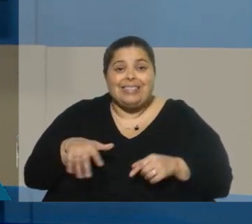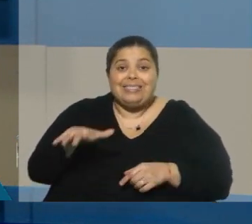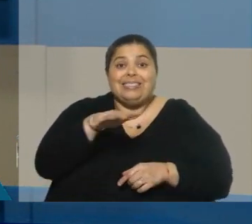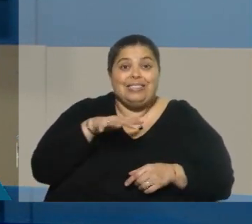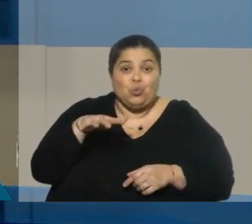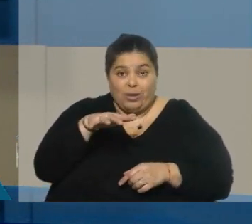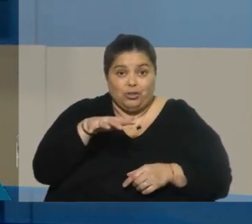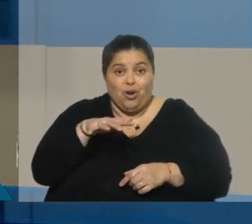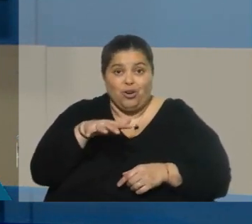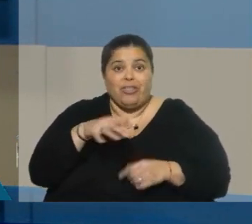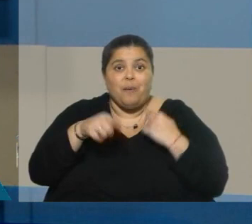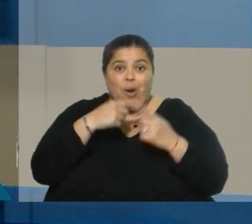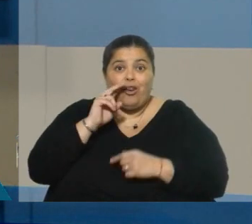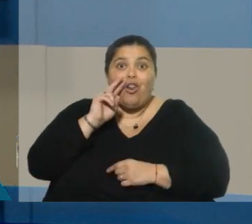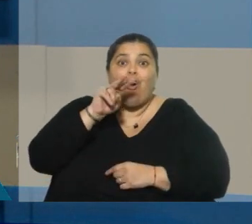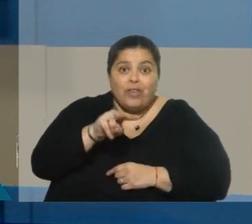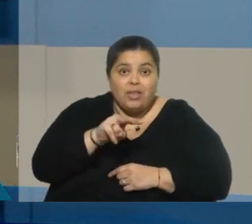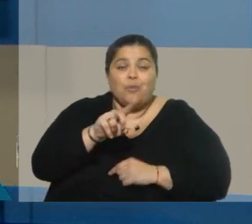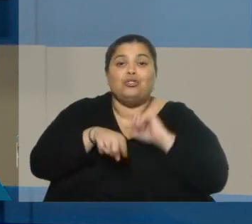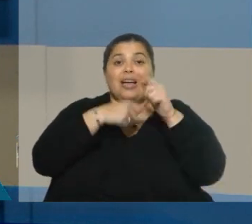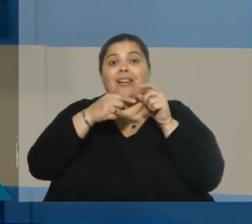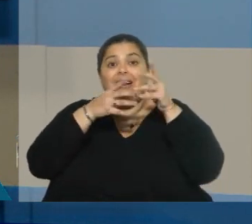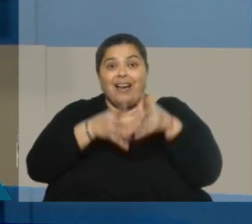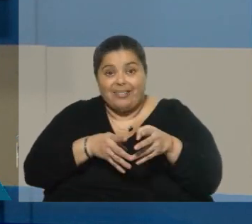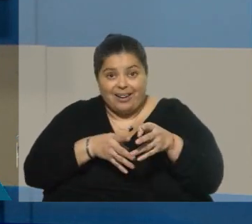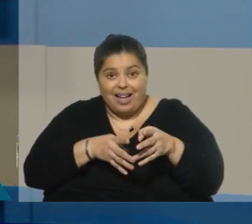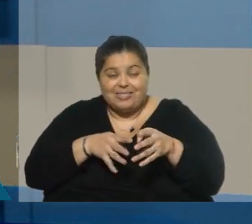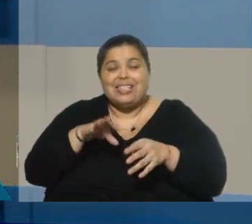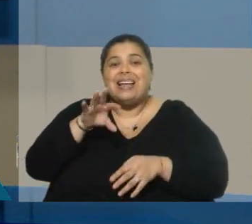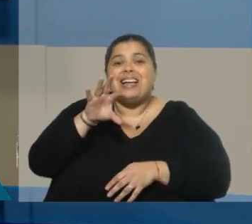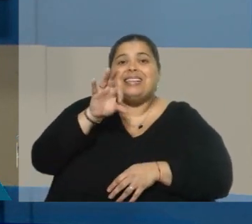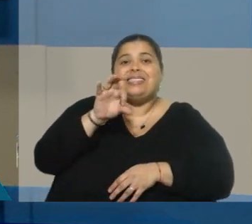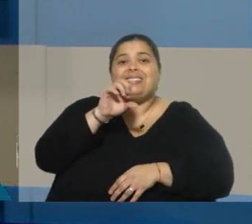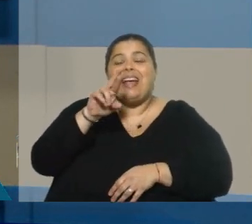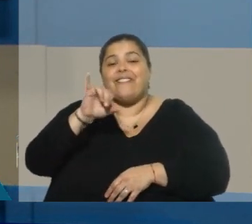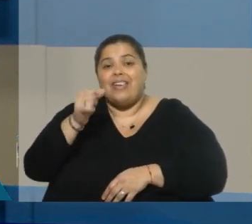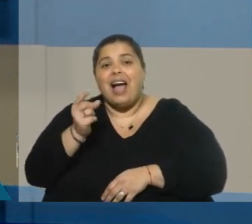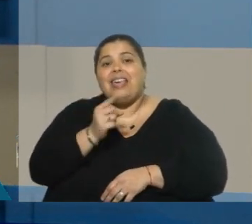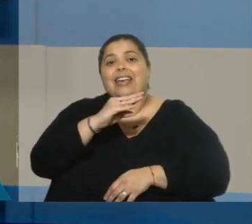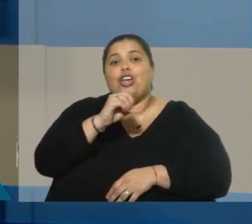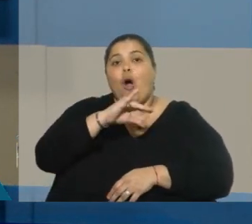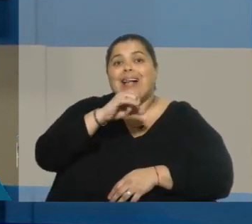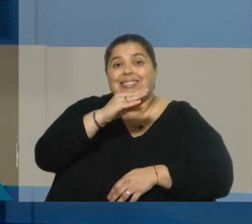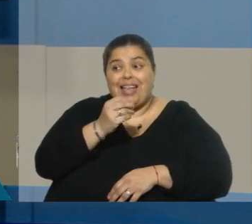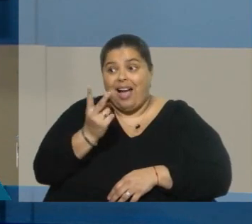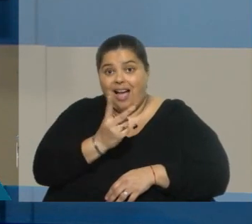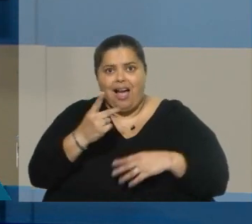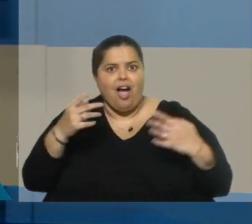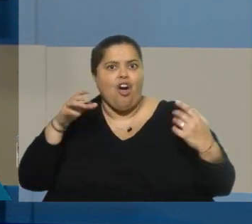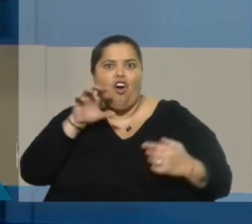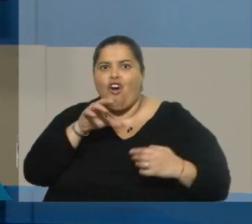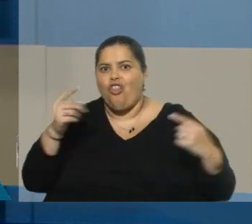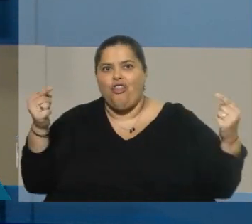después lo vimos reflejado en la guerra de Botnia-Herzegovina, en guerra de Serbia contra Croacia, es decir, el odio tremendo entre serbios y croatas